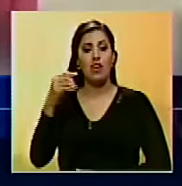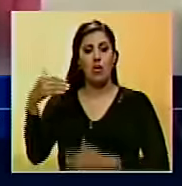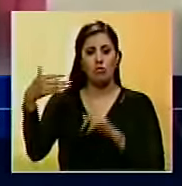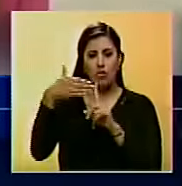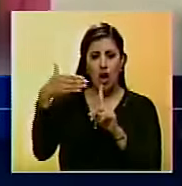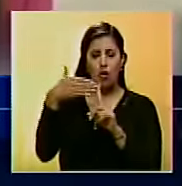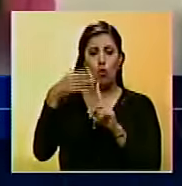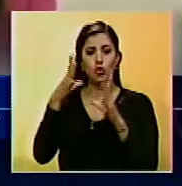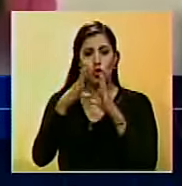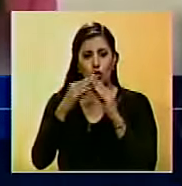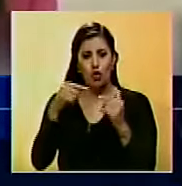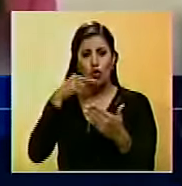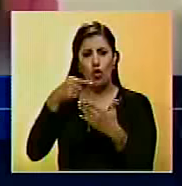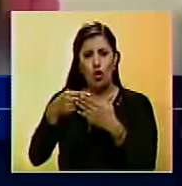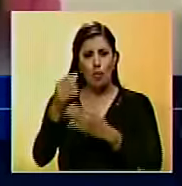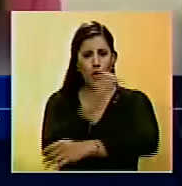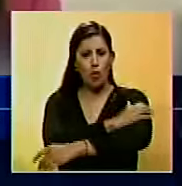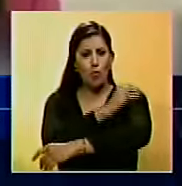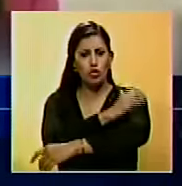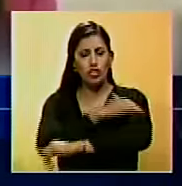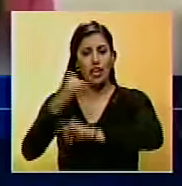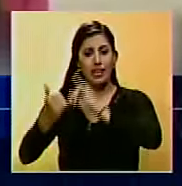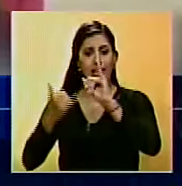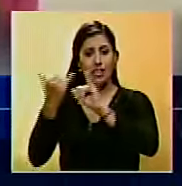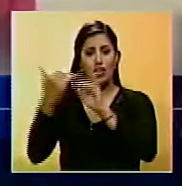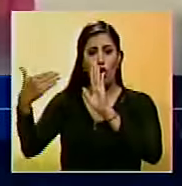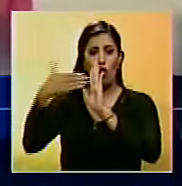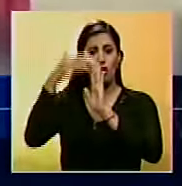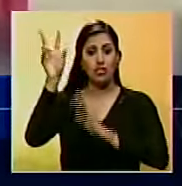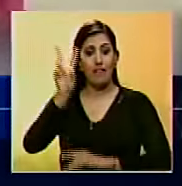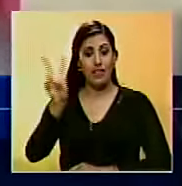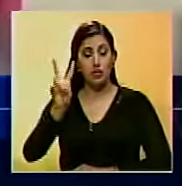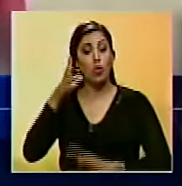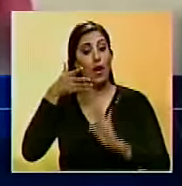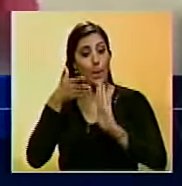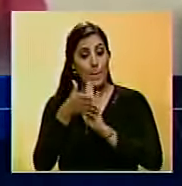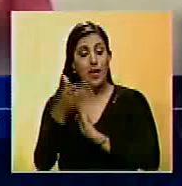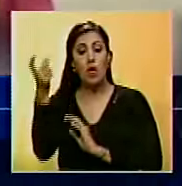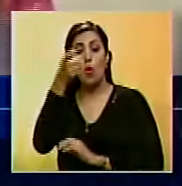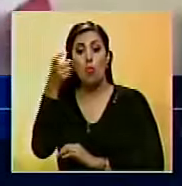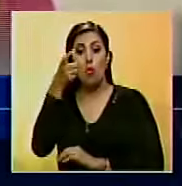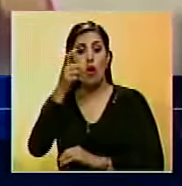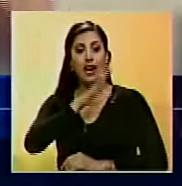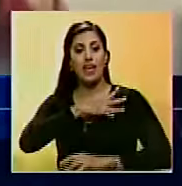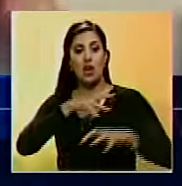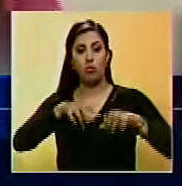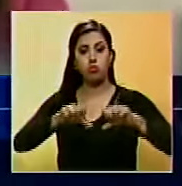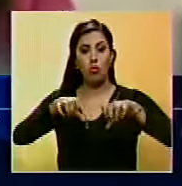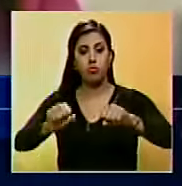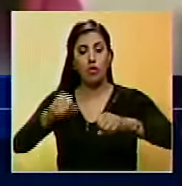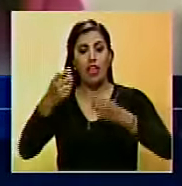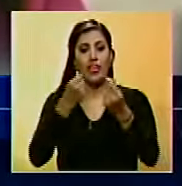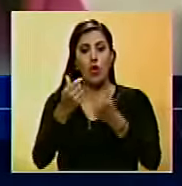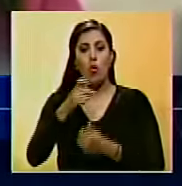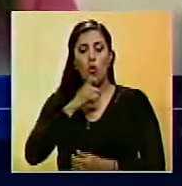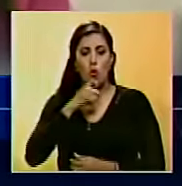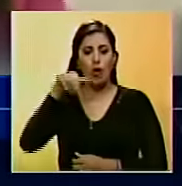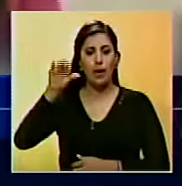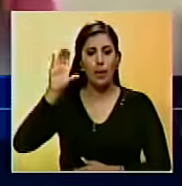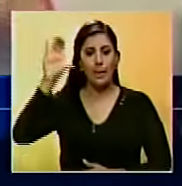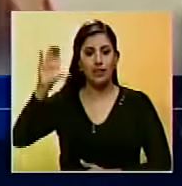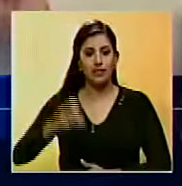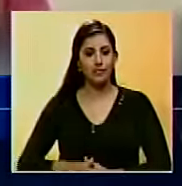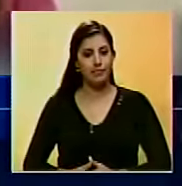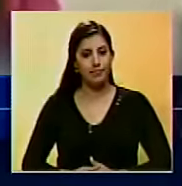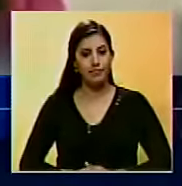por parte de la denominada derecha internacional en contra de Venezuela y que a su juicio busca apoderarse de los recursos naturales del país. En